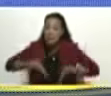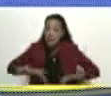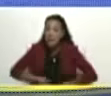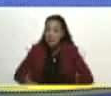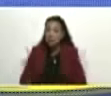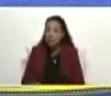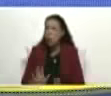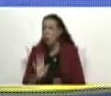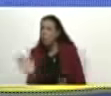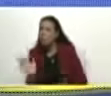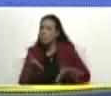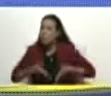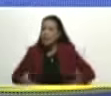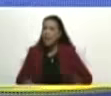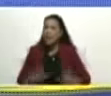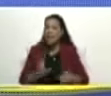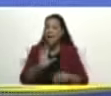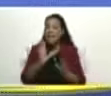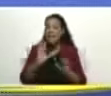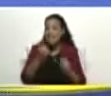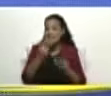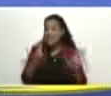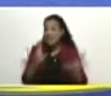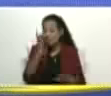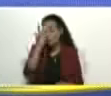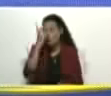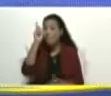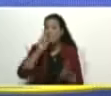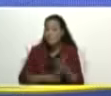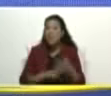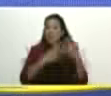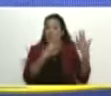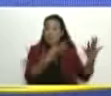estábamos hablando ahorita nacido el 16 de febrero de 1989